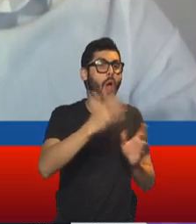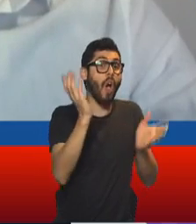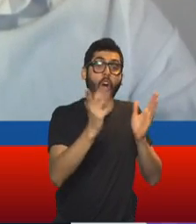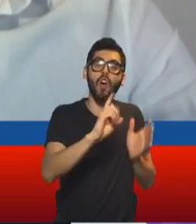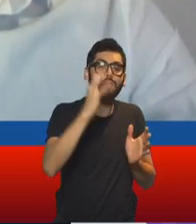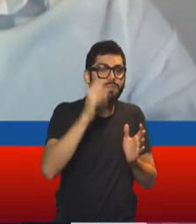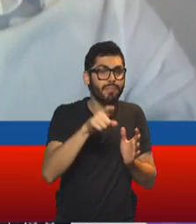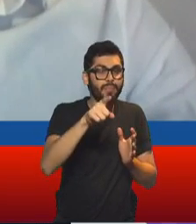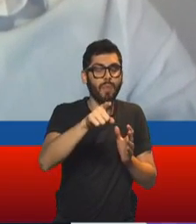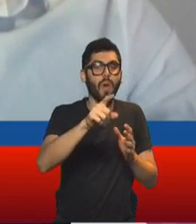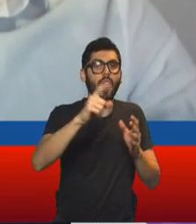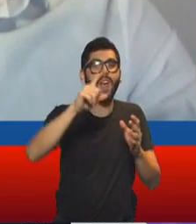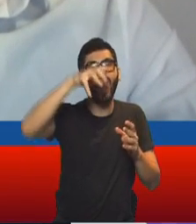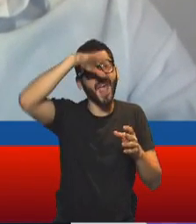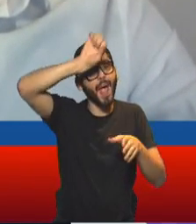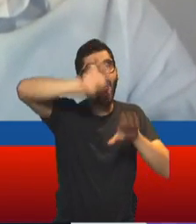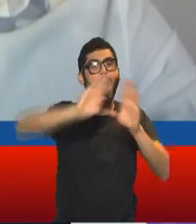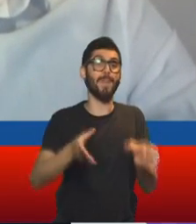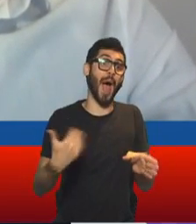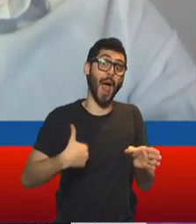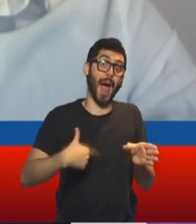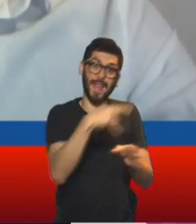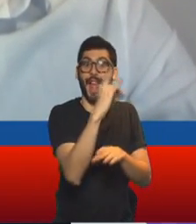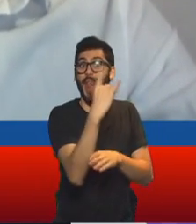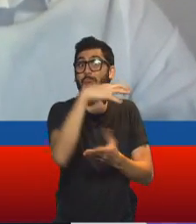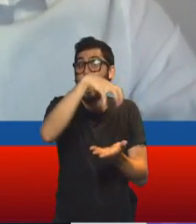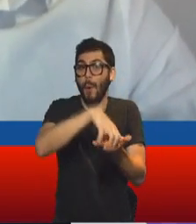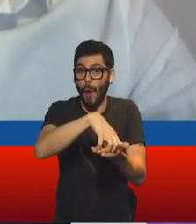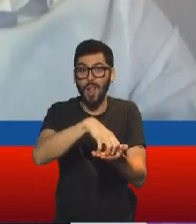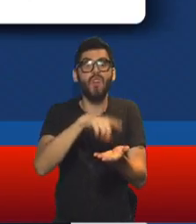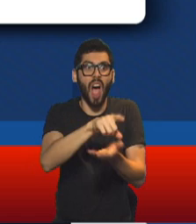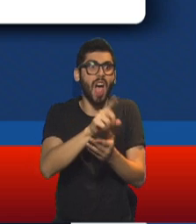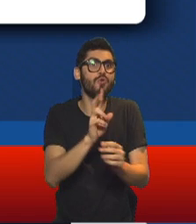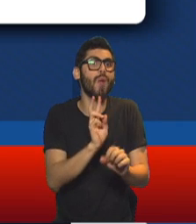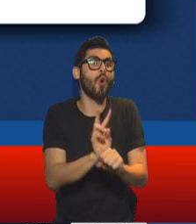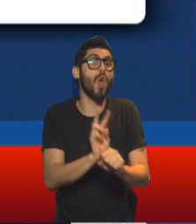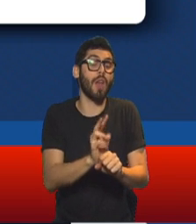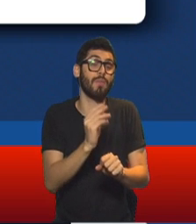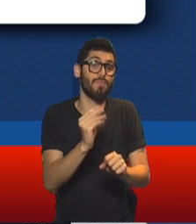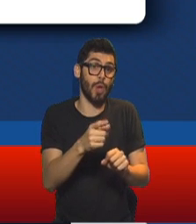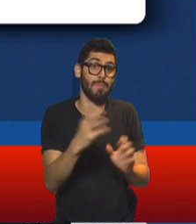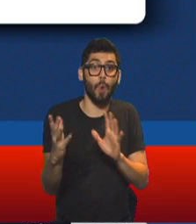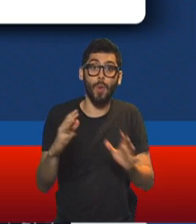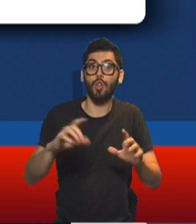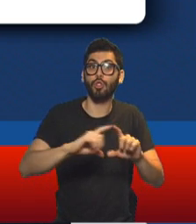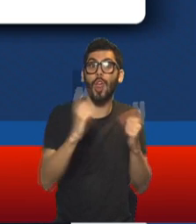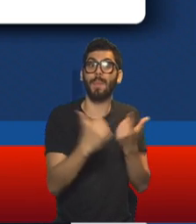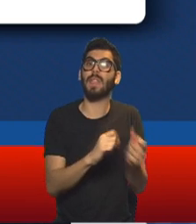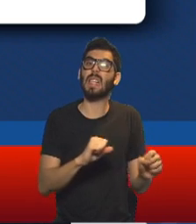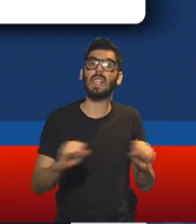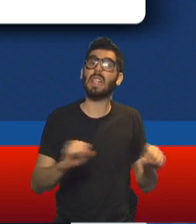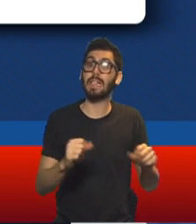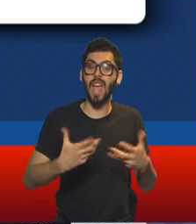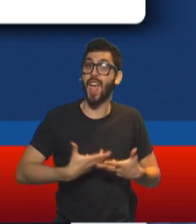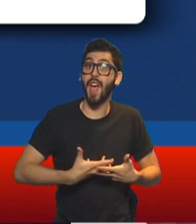efectivamente se habían, se estaba dando asilo, se estaba protegiendo de lo que en ese momento era una crisis social muy,